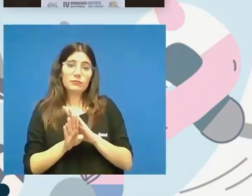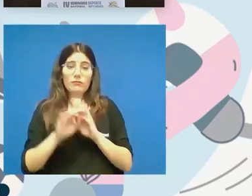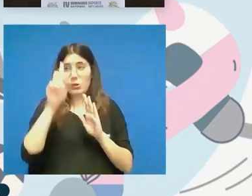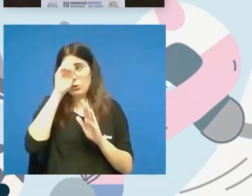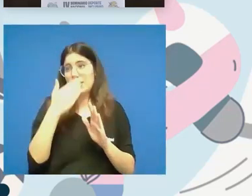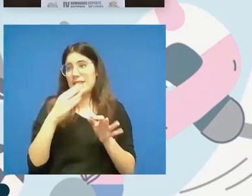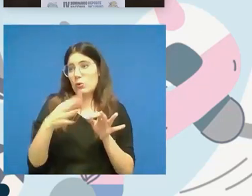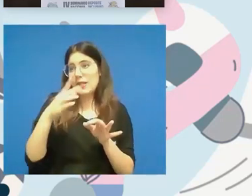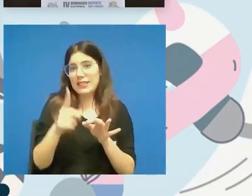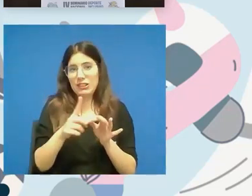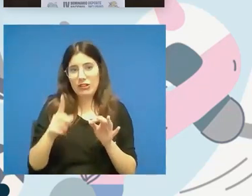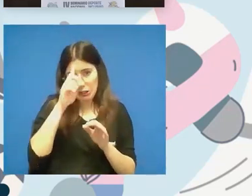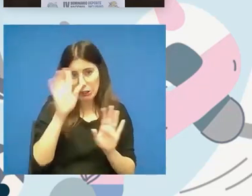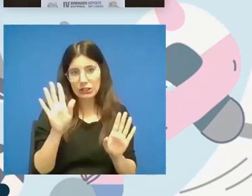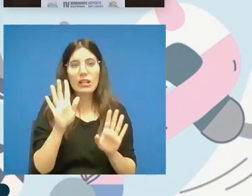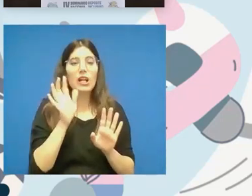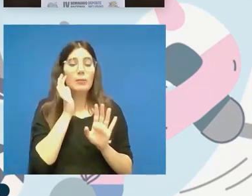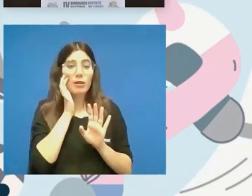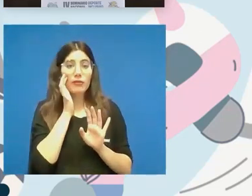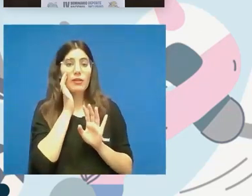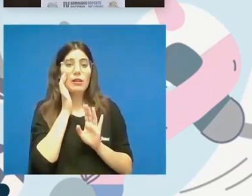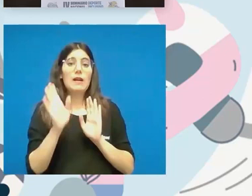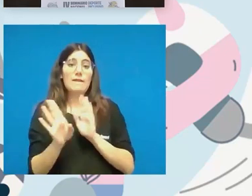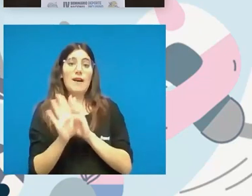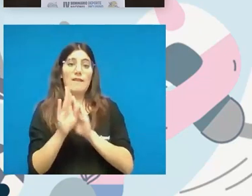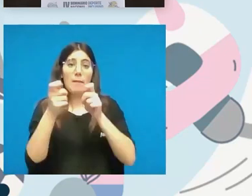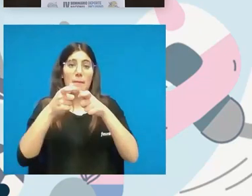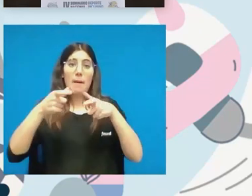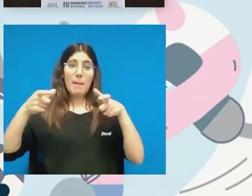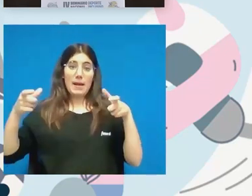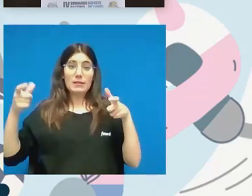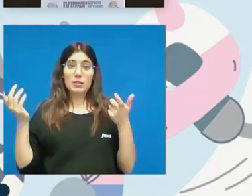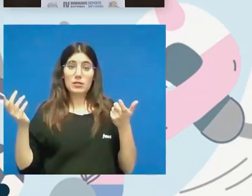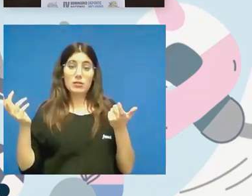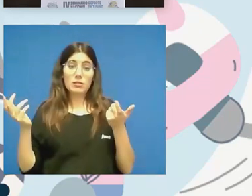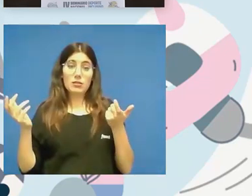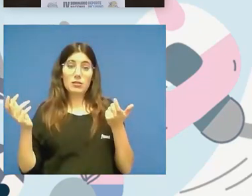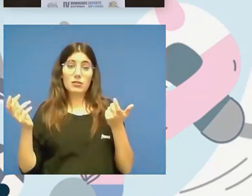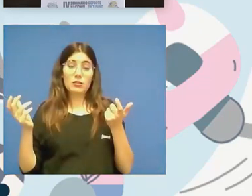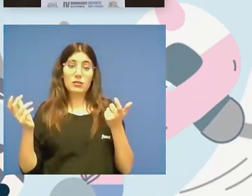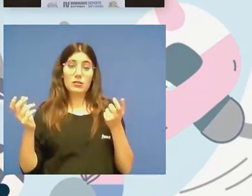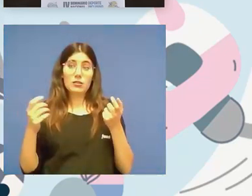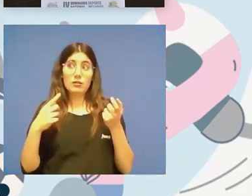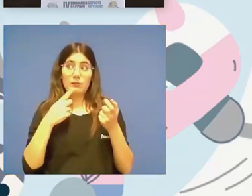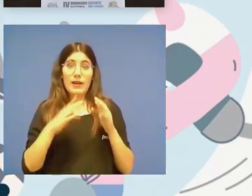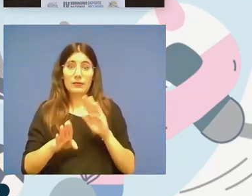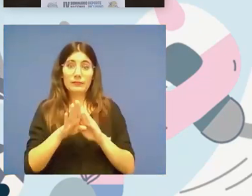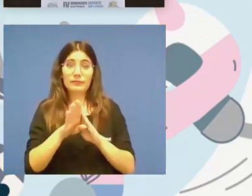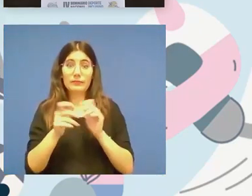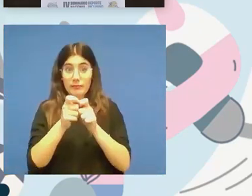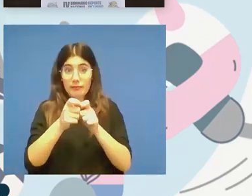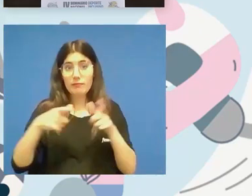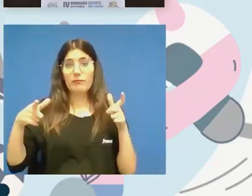afortunada o desgraciadamente van a ir las las las tendencias van a ir hacia esto van a ir hacia que